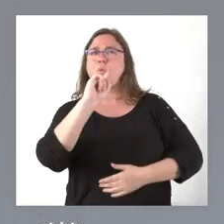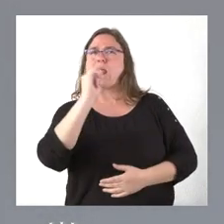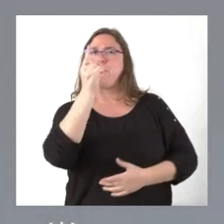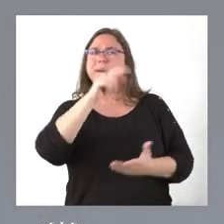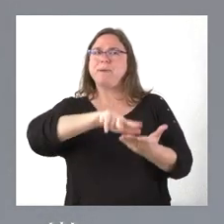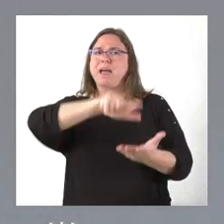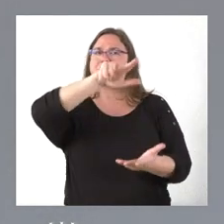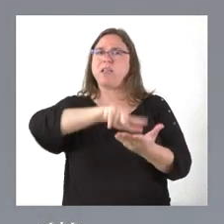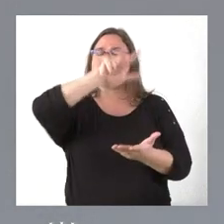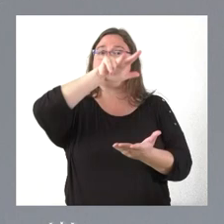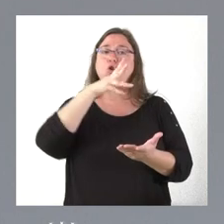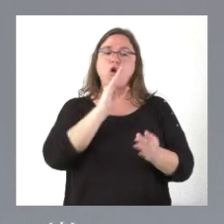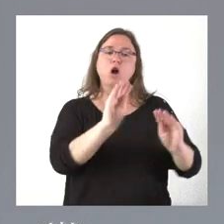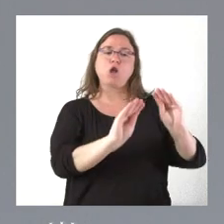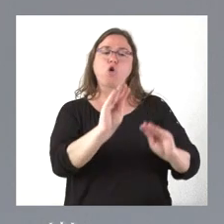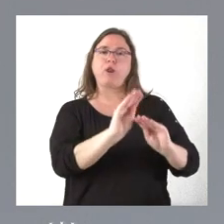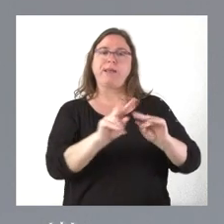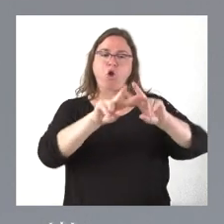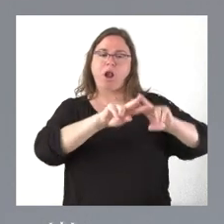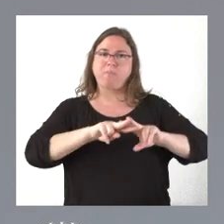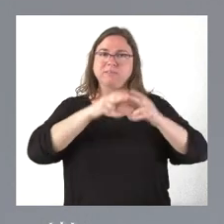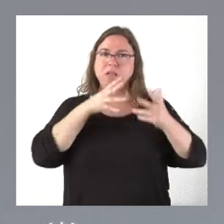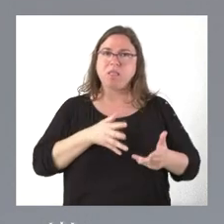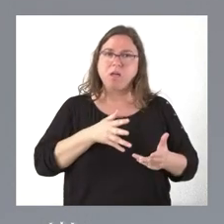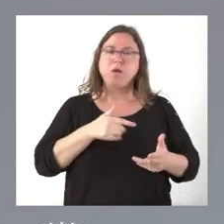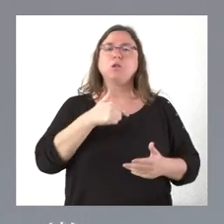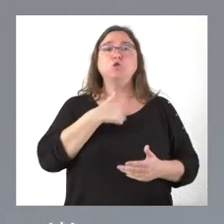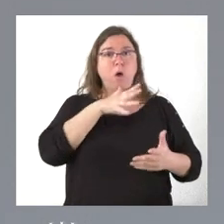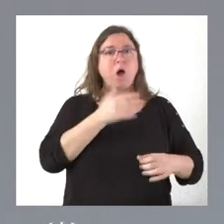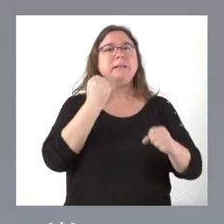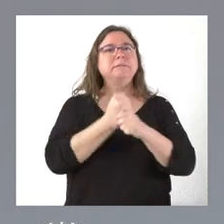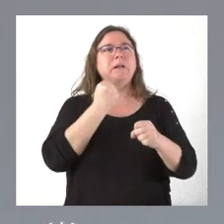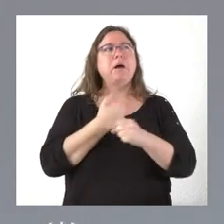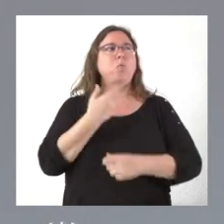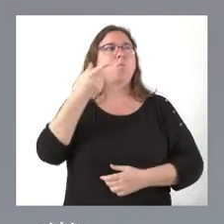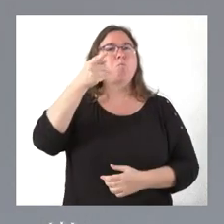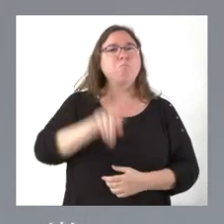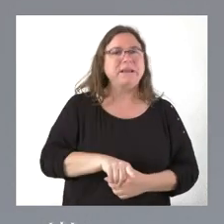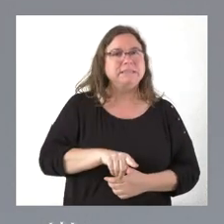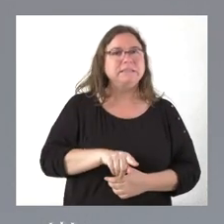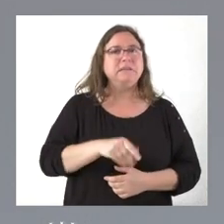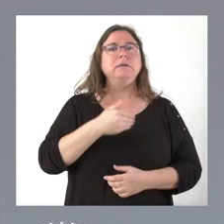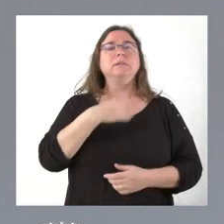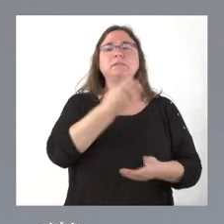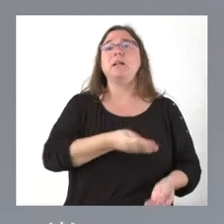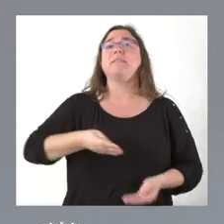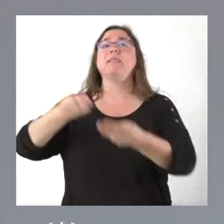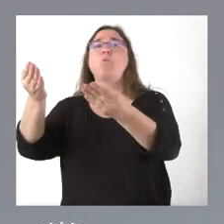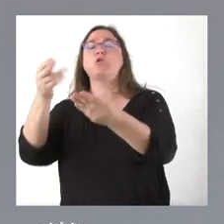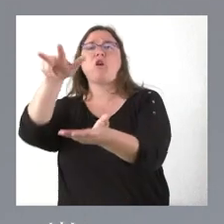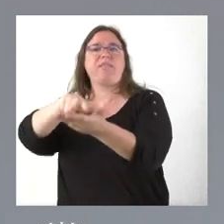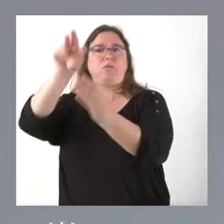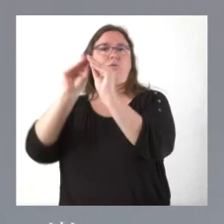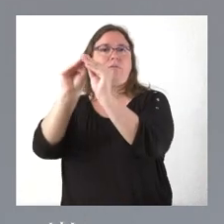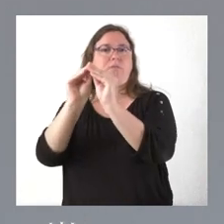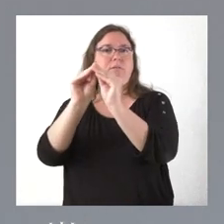que le estamos corrigiendo, le estamos revisando ahora, yo estuve trabajando en ella hace un mes, se la he devuelto a los editores del